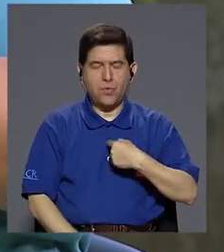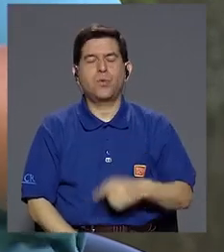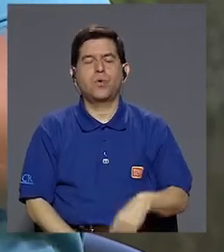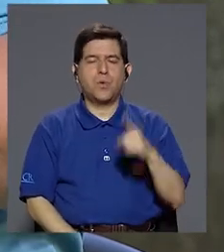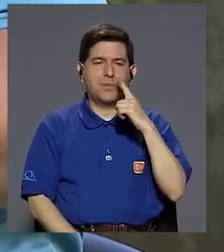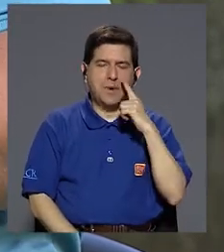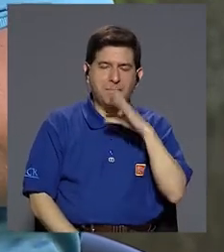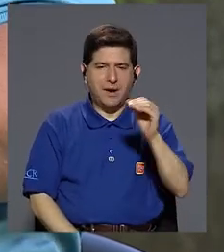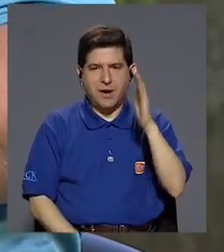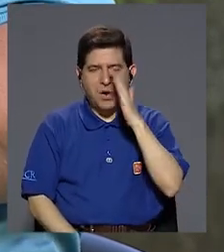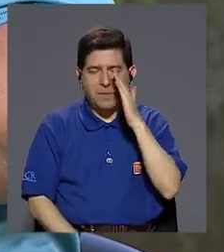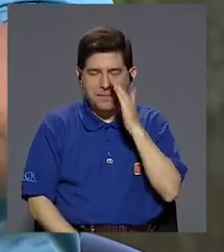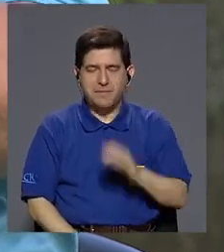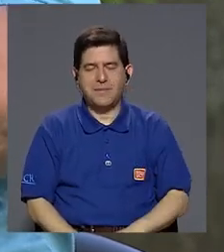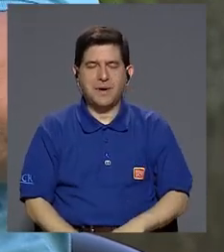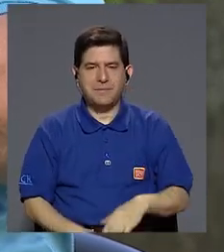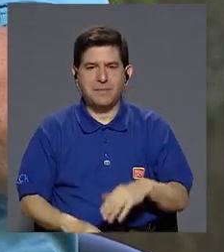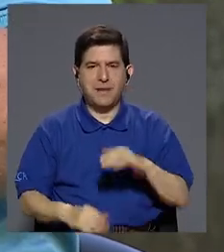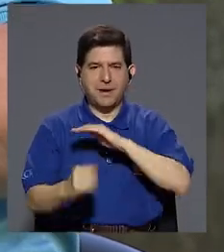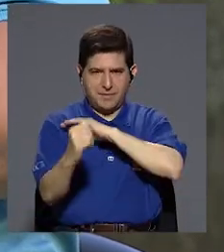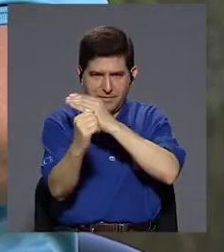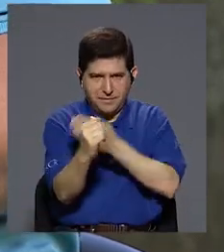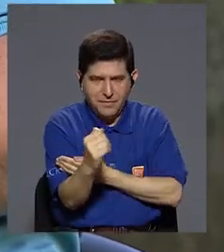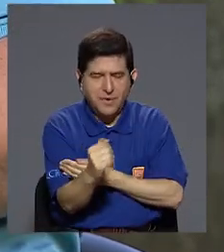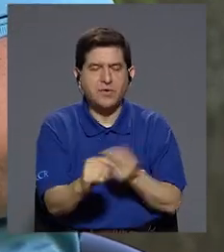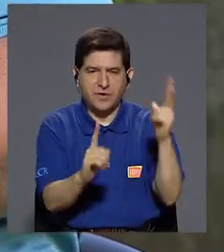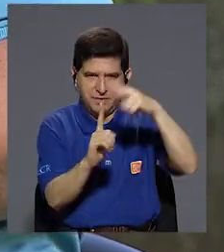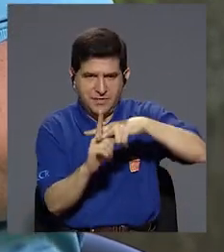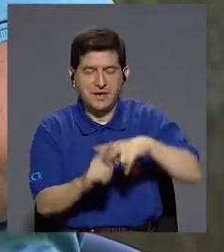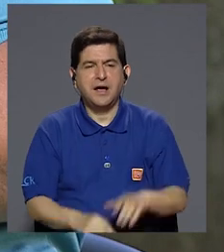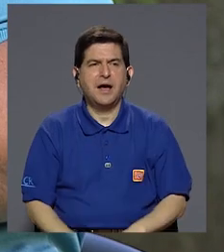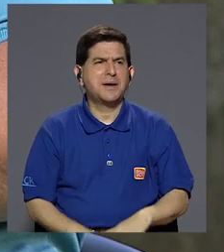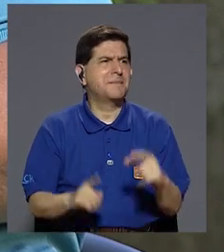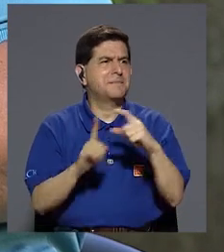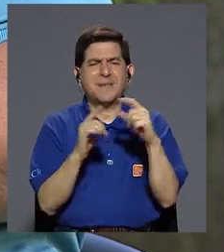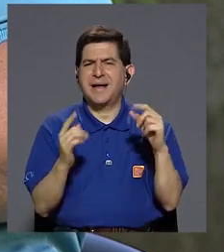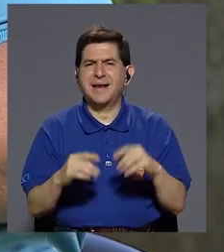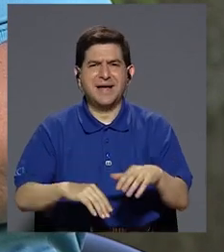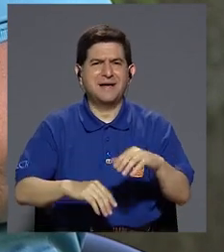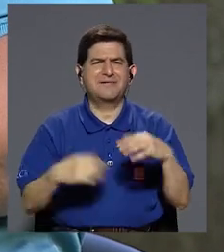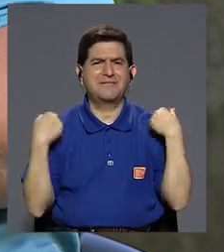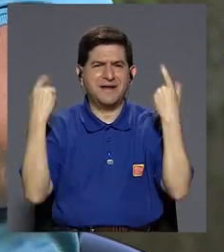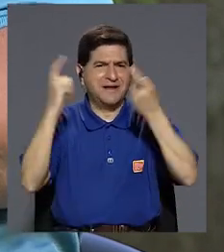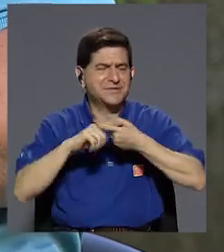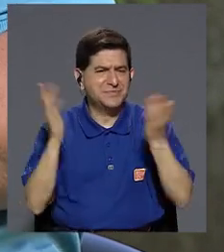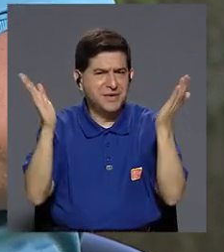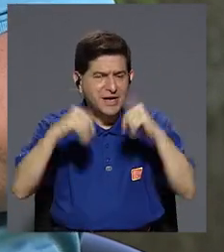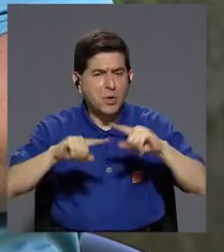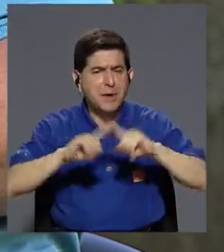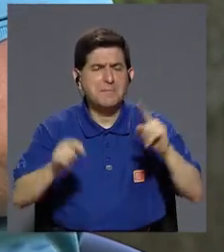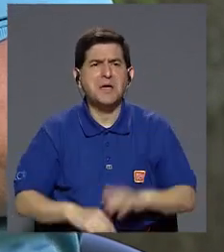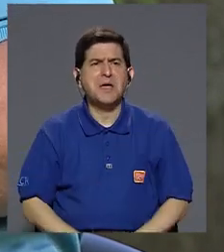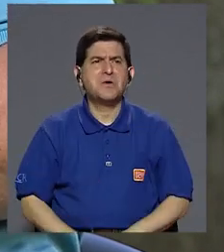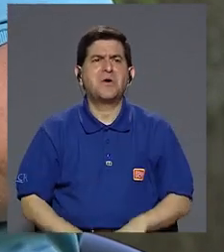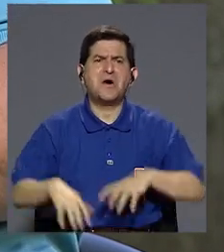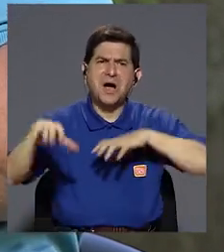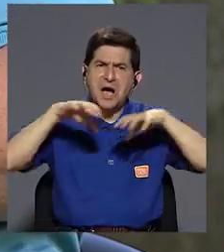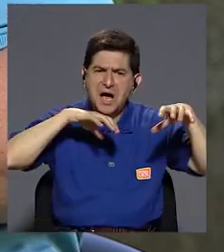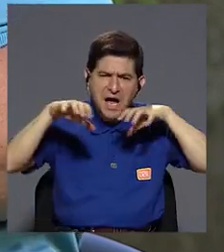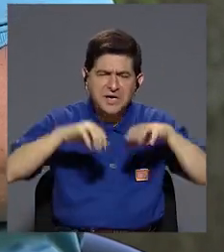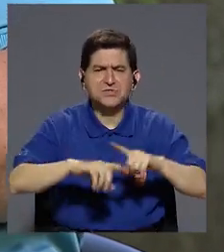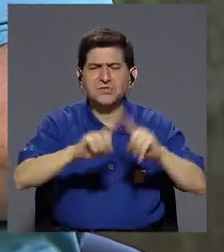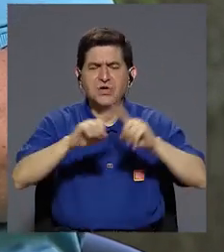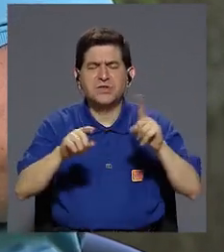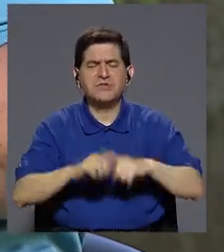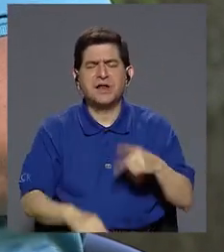¿verdad?, o maternidad. Todavía no tenemos un término en español para poder decirlo, pero básicamente es esta acción que llevan